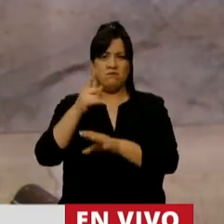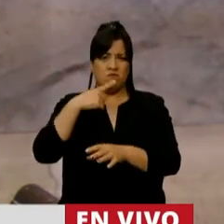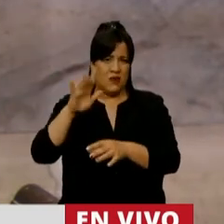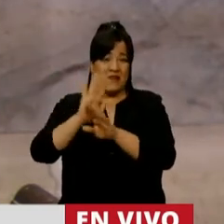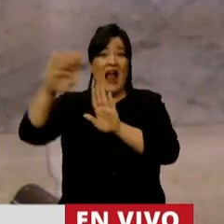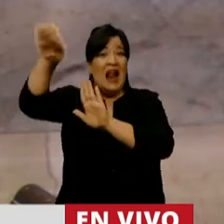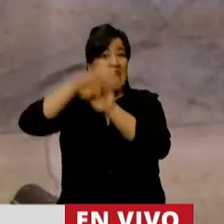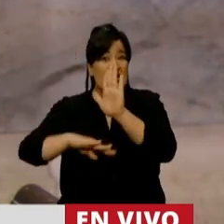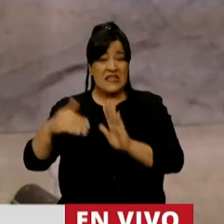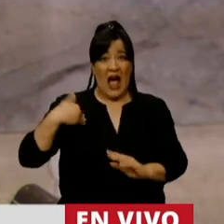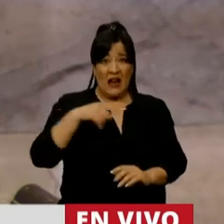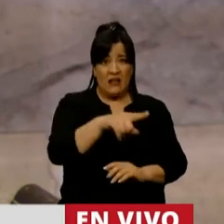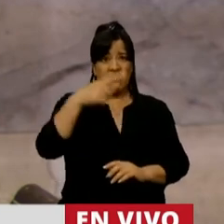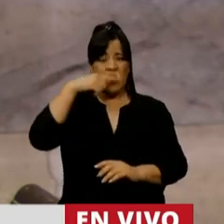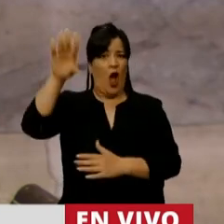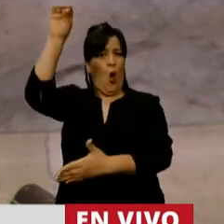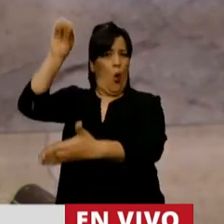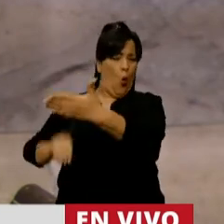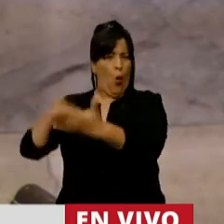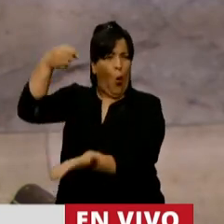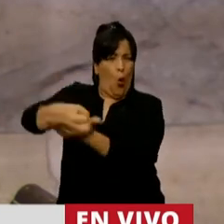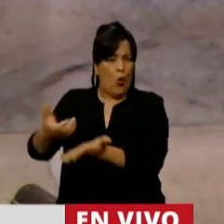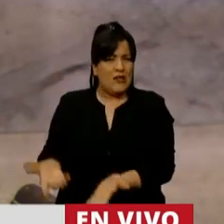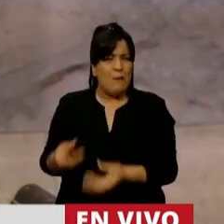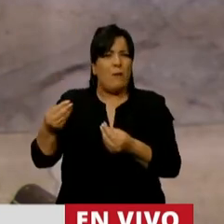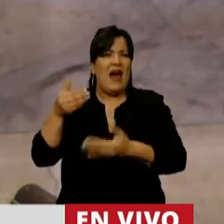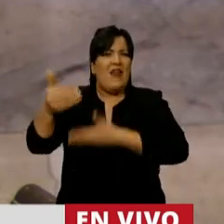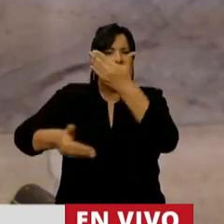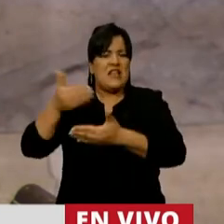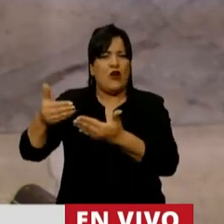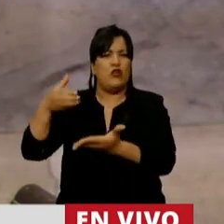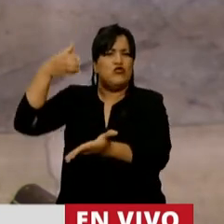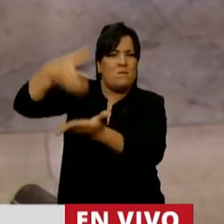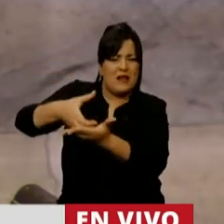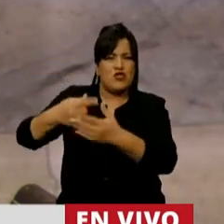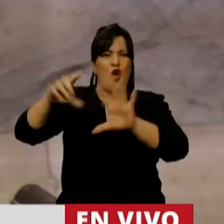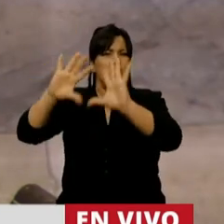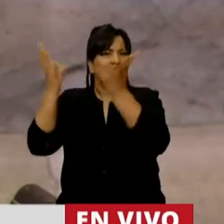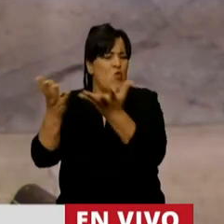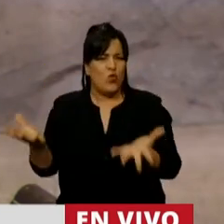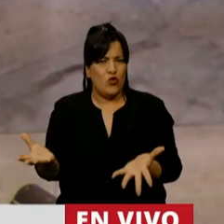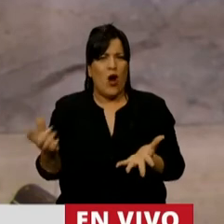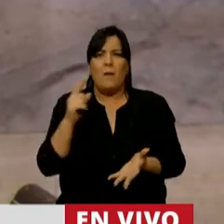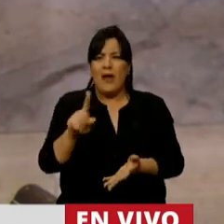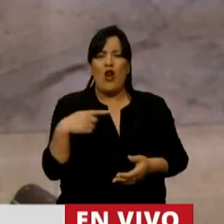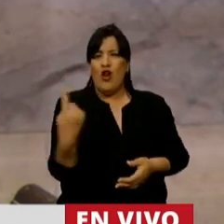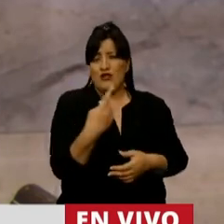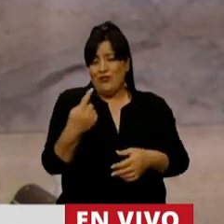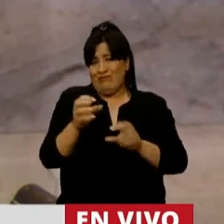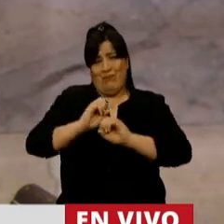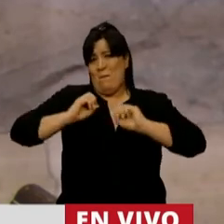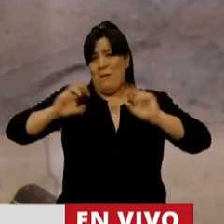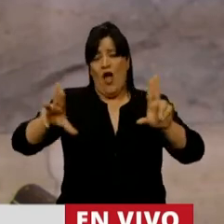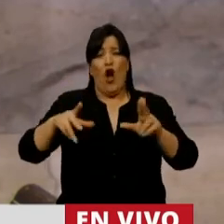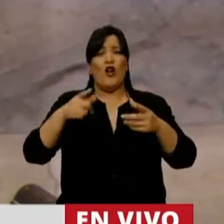en la lista de clima de negocio positivo para el desarrollo de la inversión en el mundo, cuando estamos ranqueados como los peores